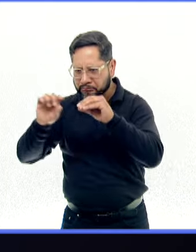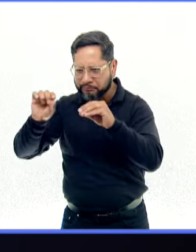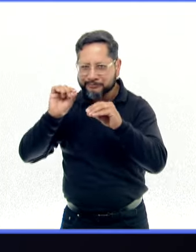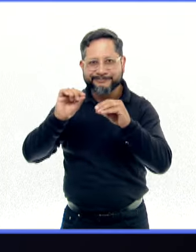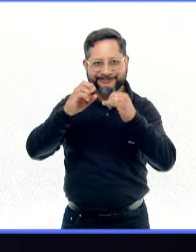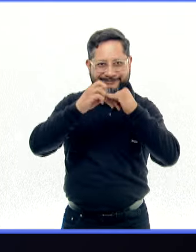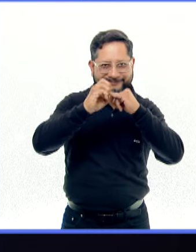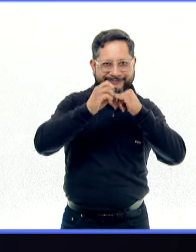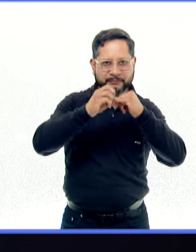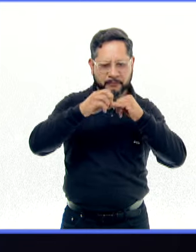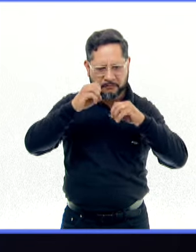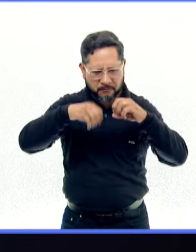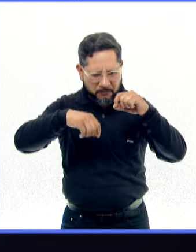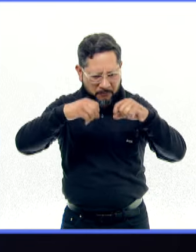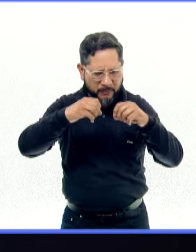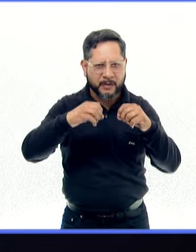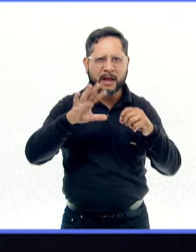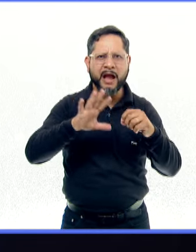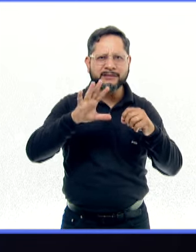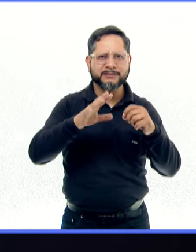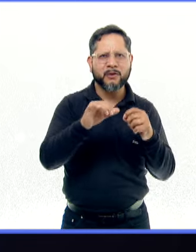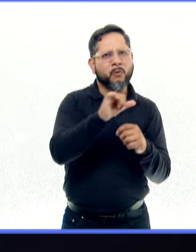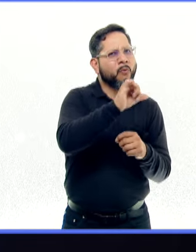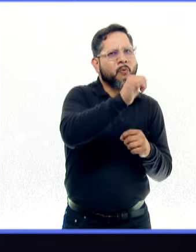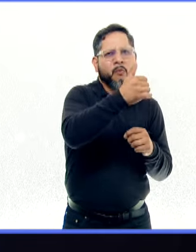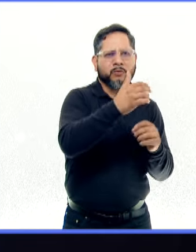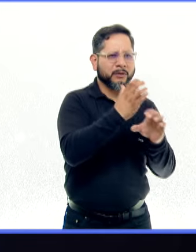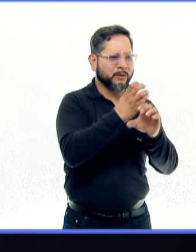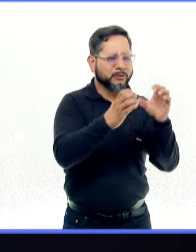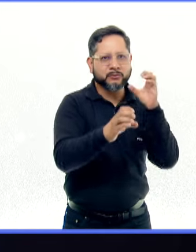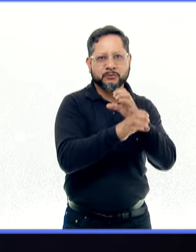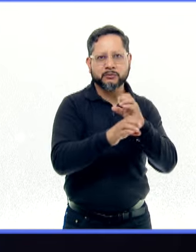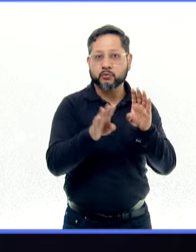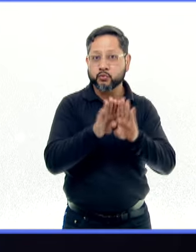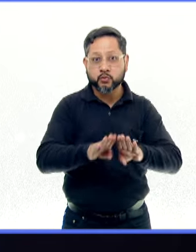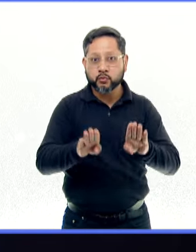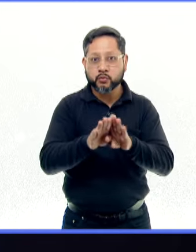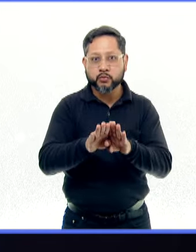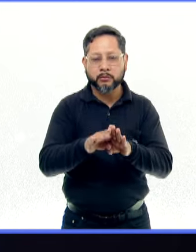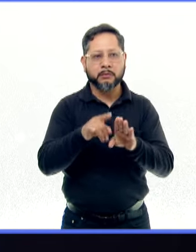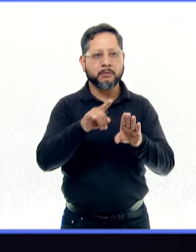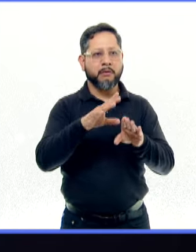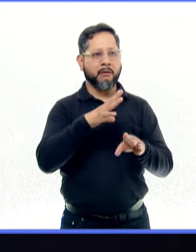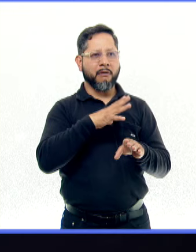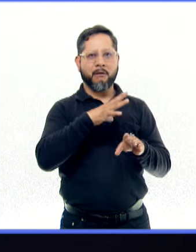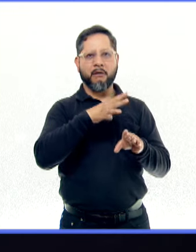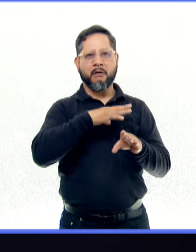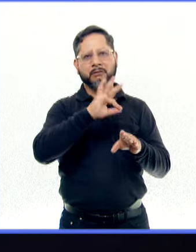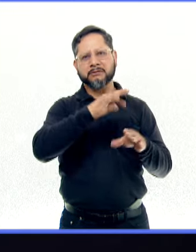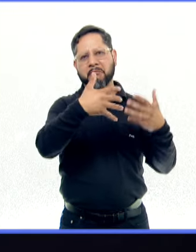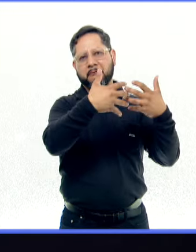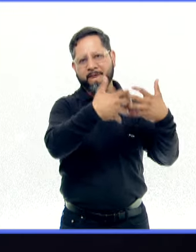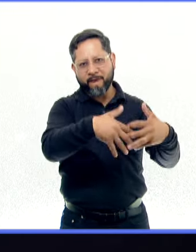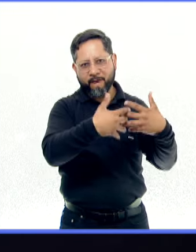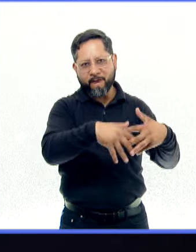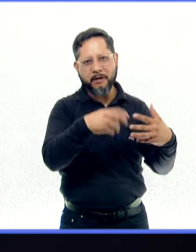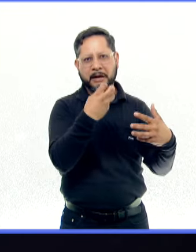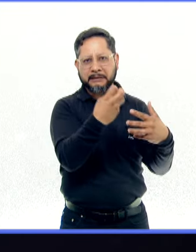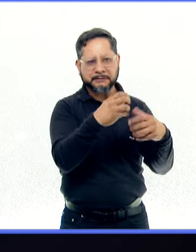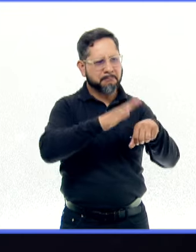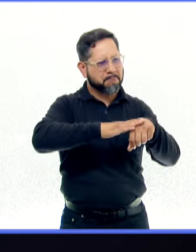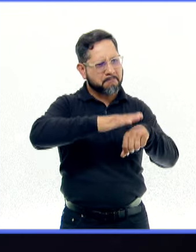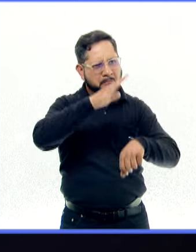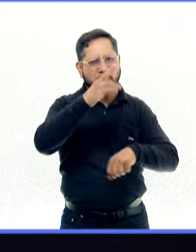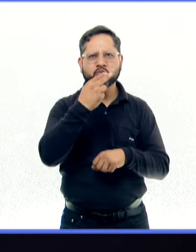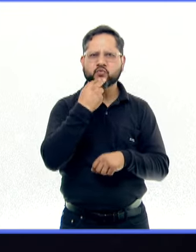aprovecharlos ampliamente en otras industrias, dando como resultado una gran variedad de productos industriales, adquiriendo un sentido